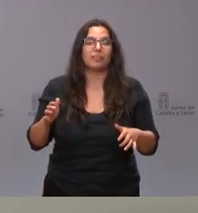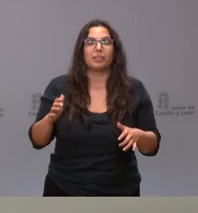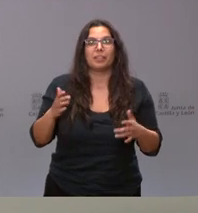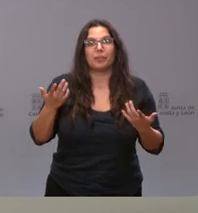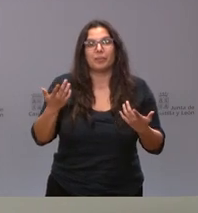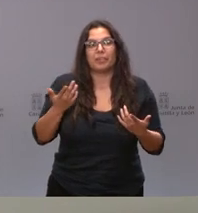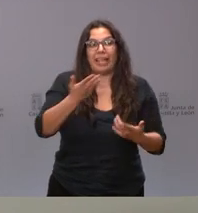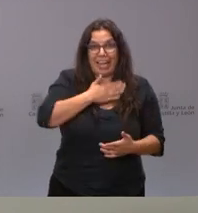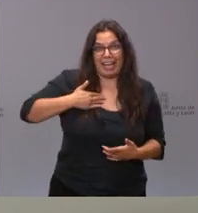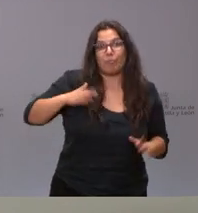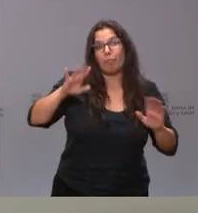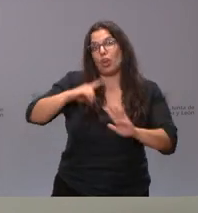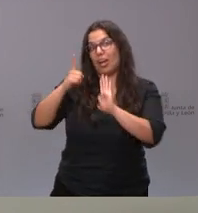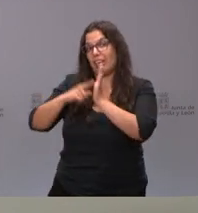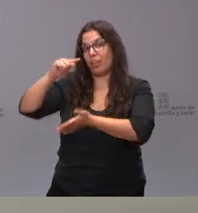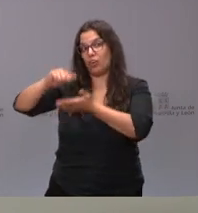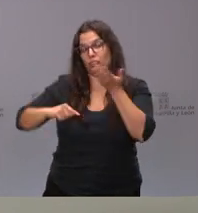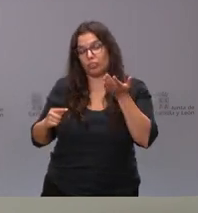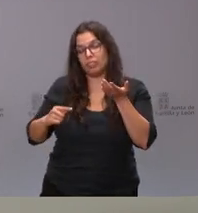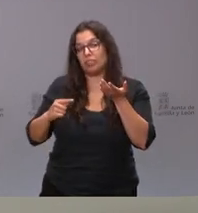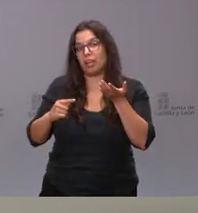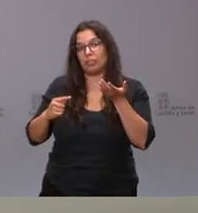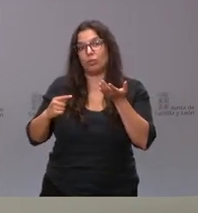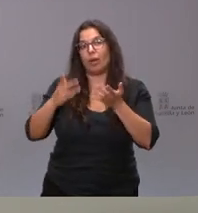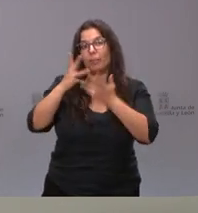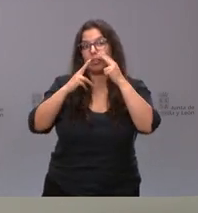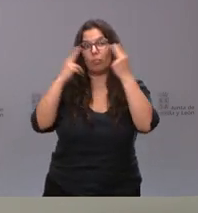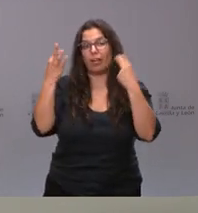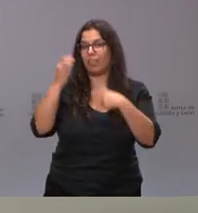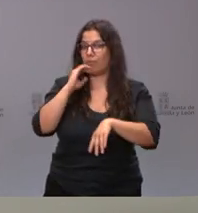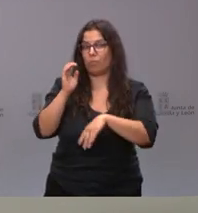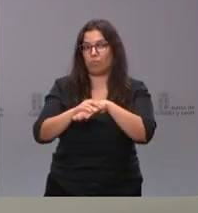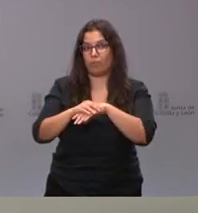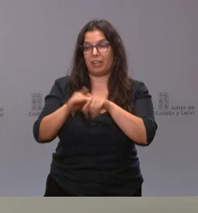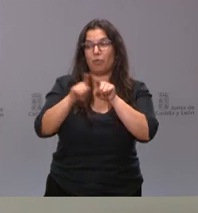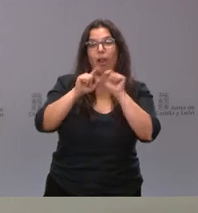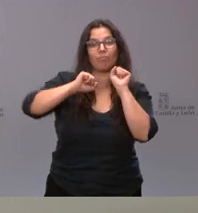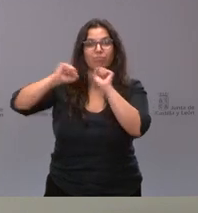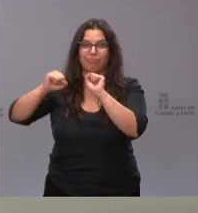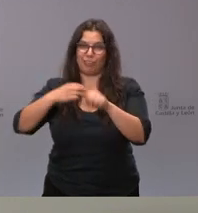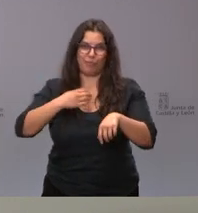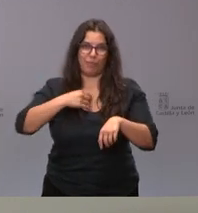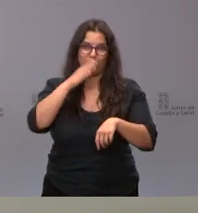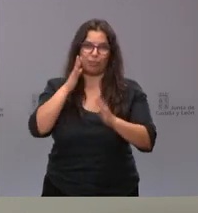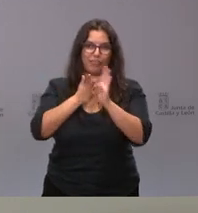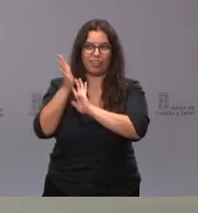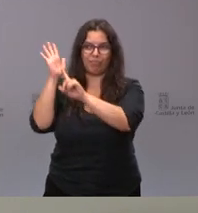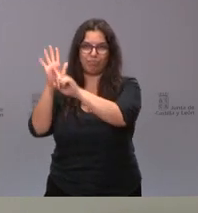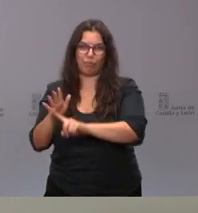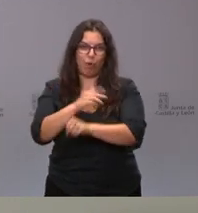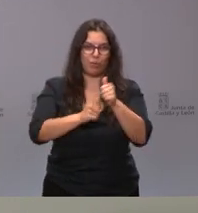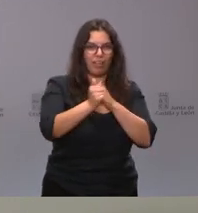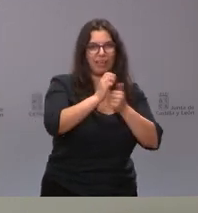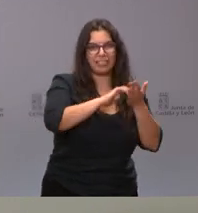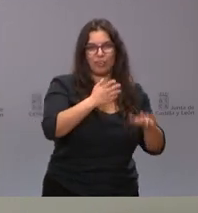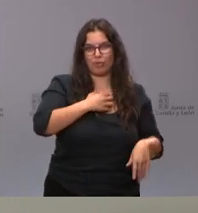cosa distinta es que la ley de contratos de las Administraciones Públicas tiene que aplicarse y no puede ser excluida ninguna empresa de la posibilidad de poder